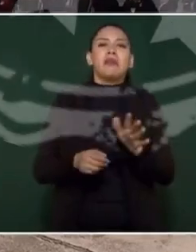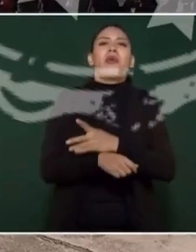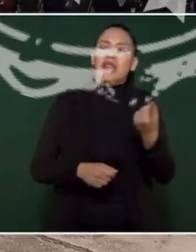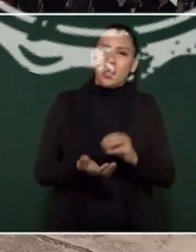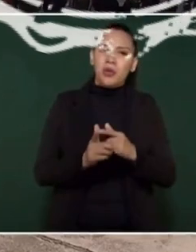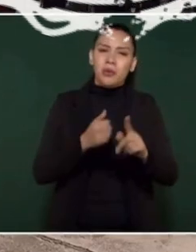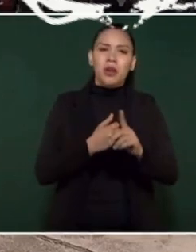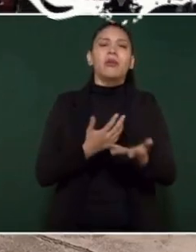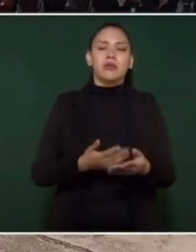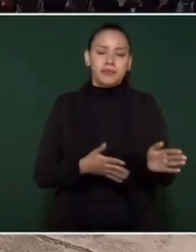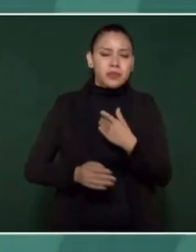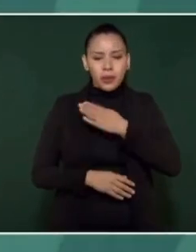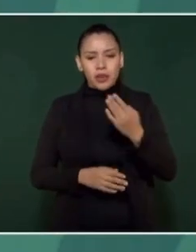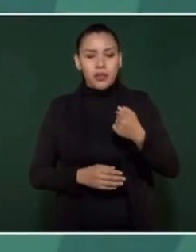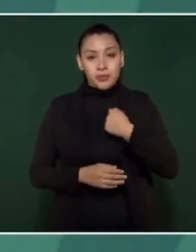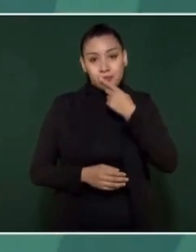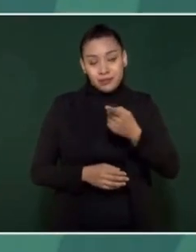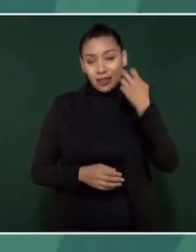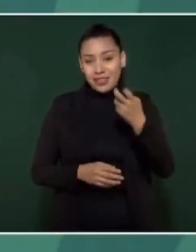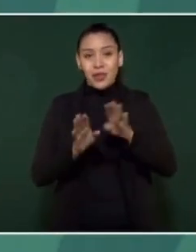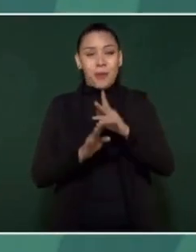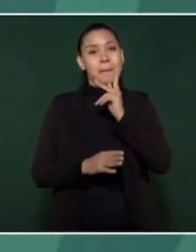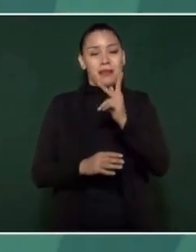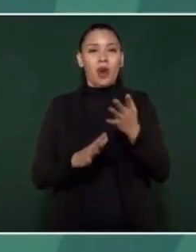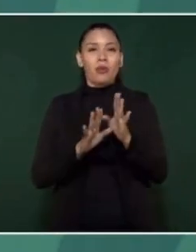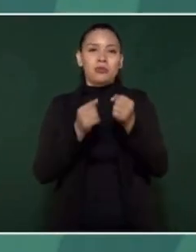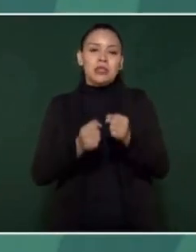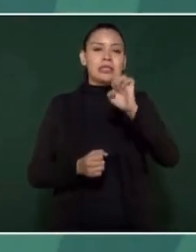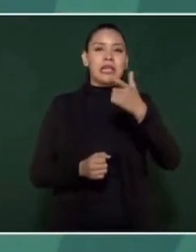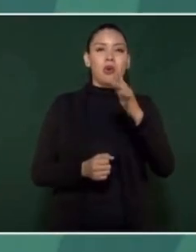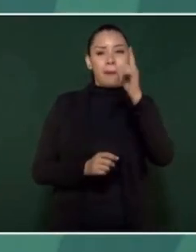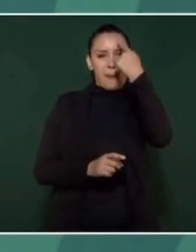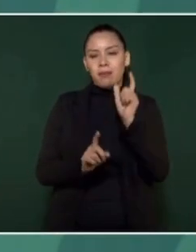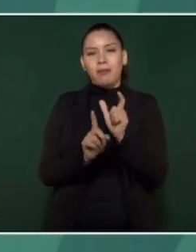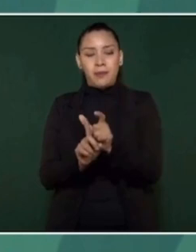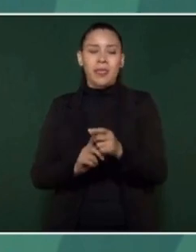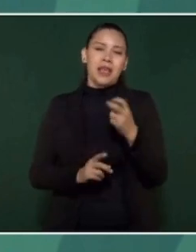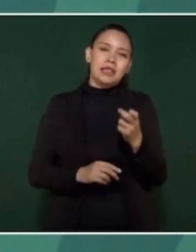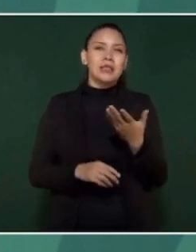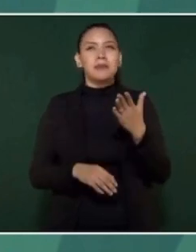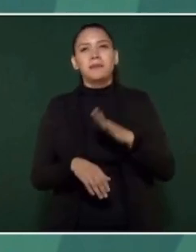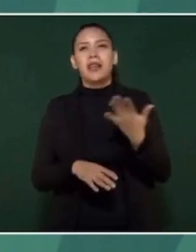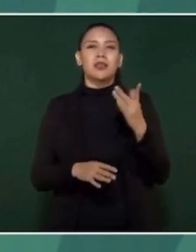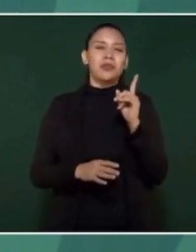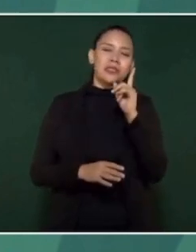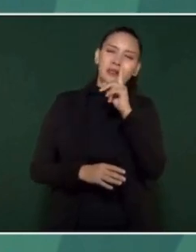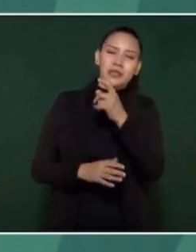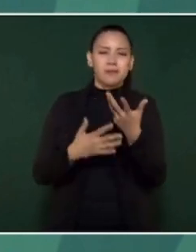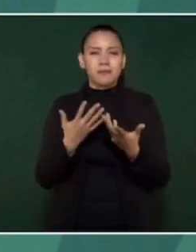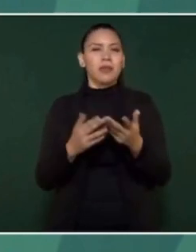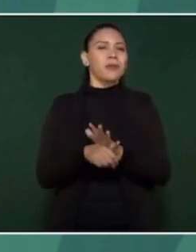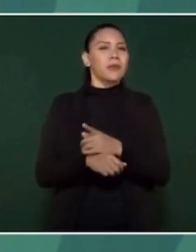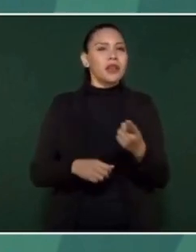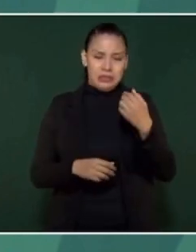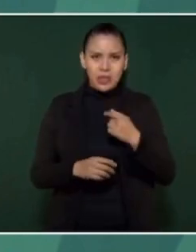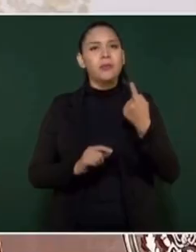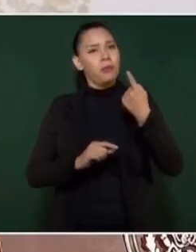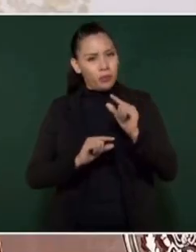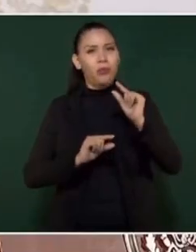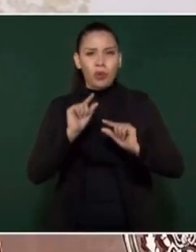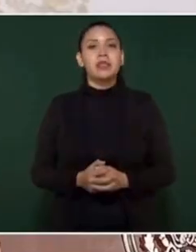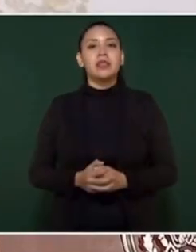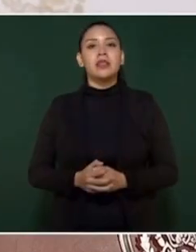Decirles que en esta materia de seguridad, que es la más compleja, difícil, hemos avanzado